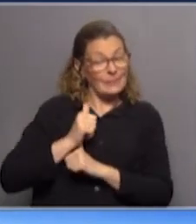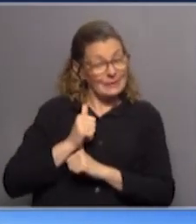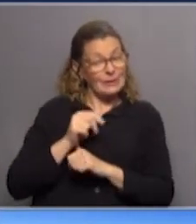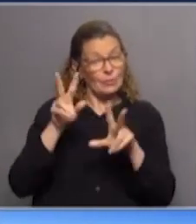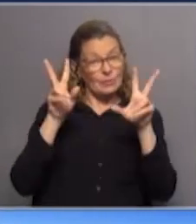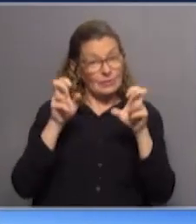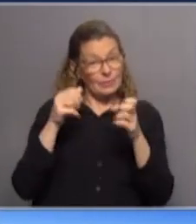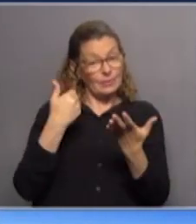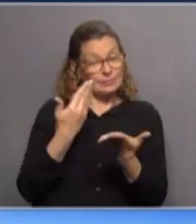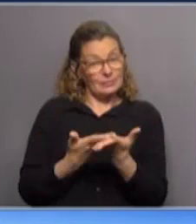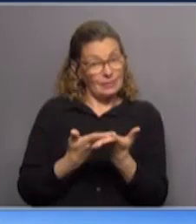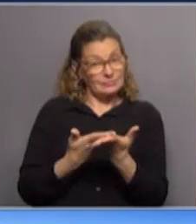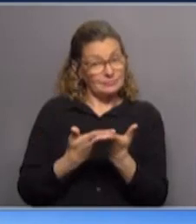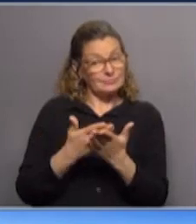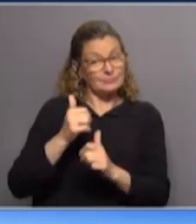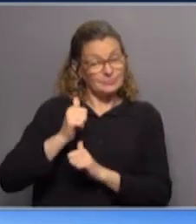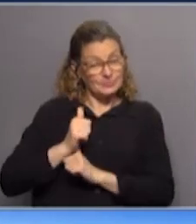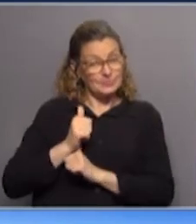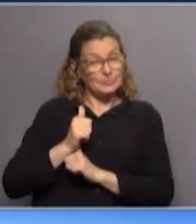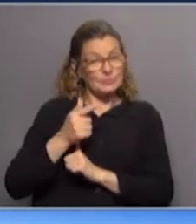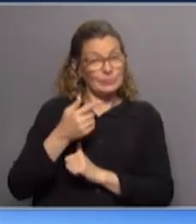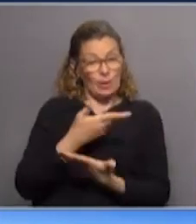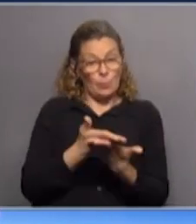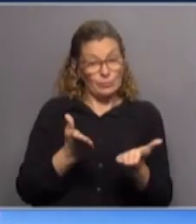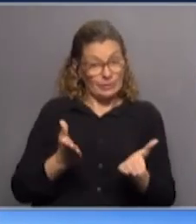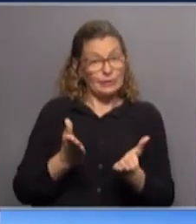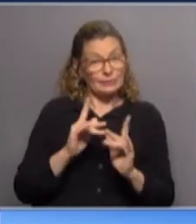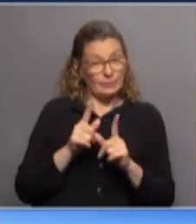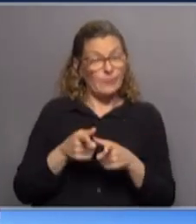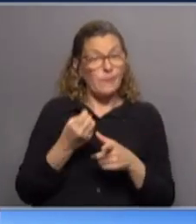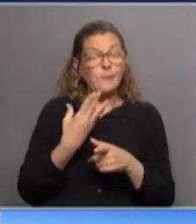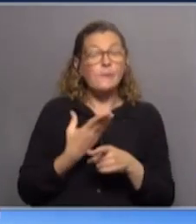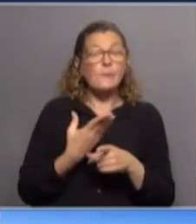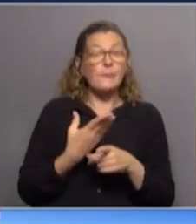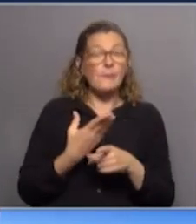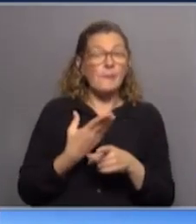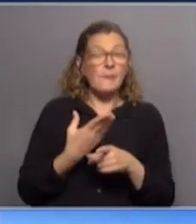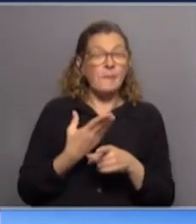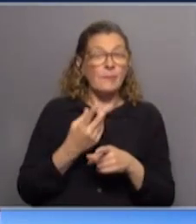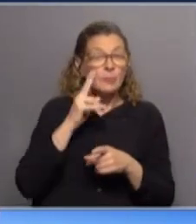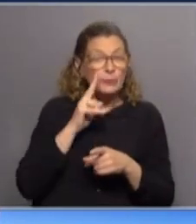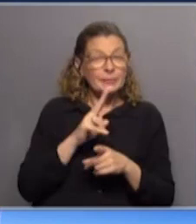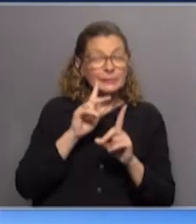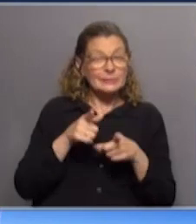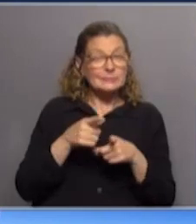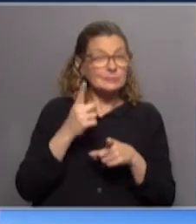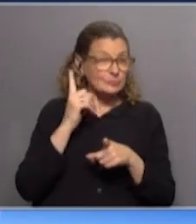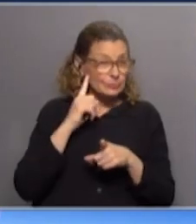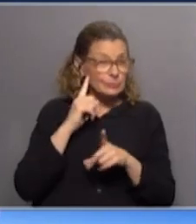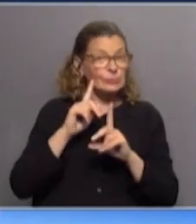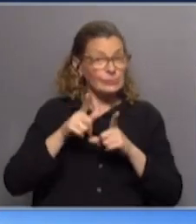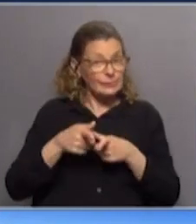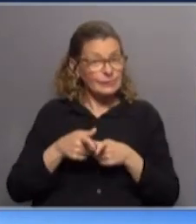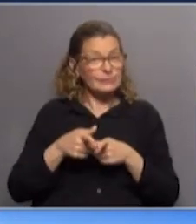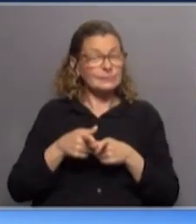está muy presente en la agenda de Cabildo Abierto y así lo ha demostrado también. Porque hemos visto y hemos escuchado